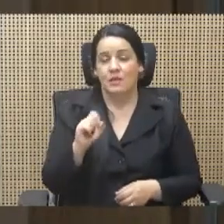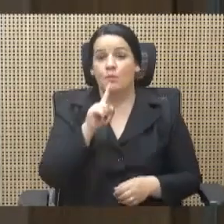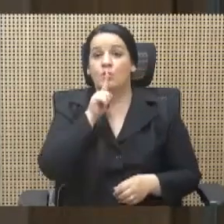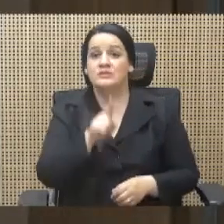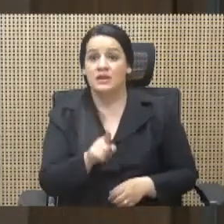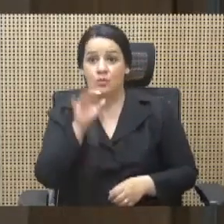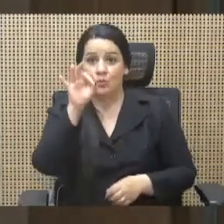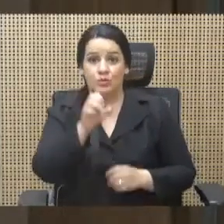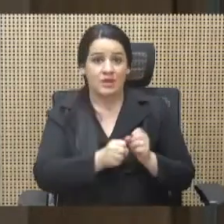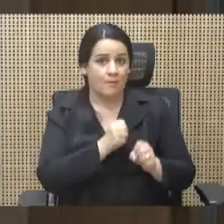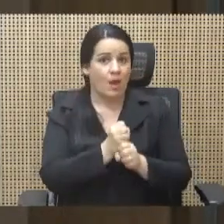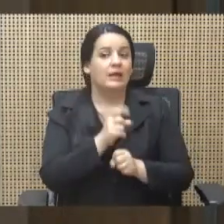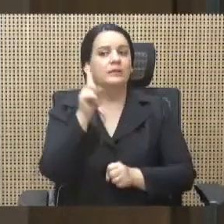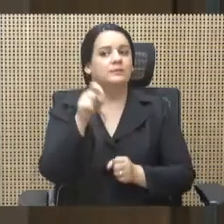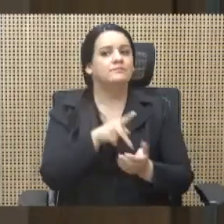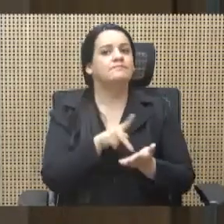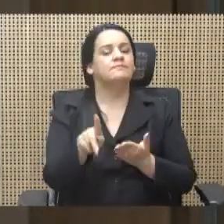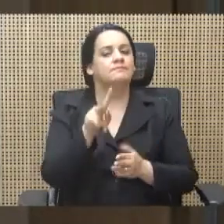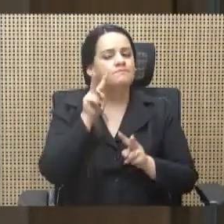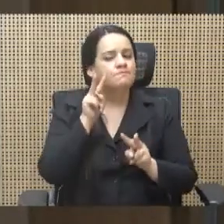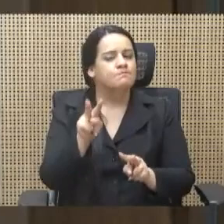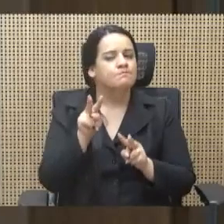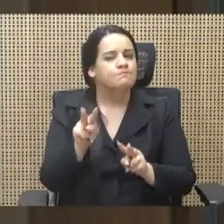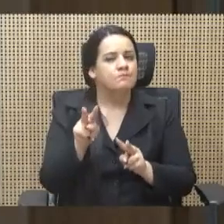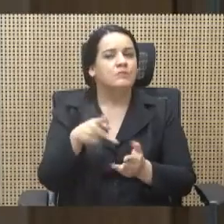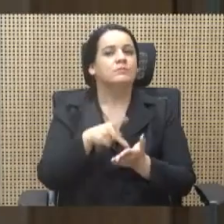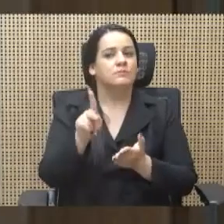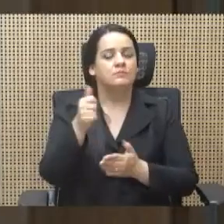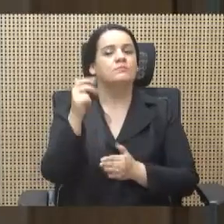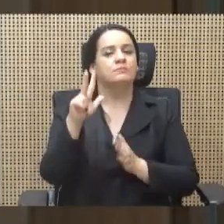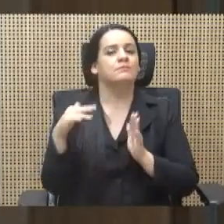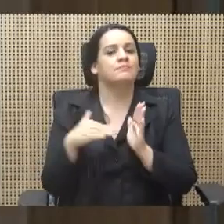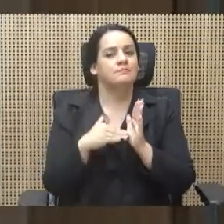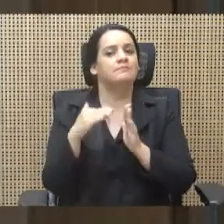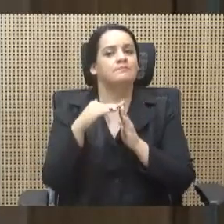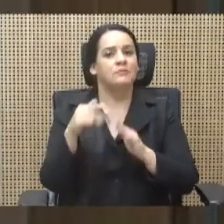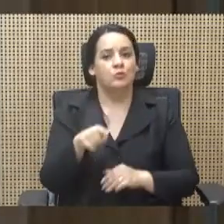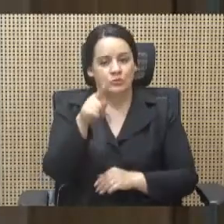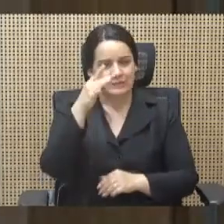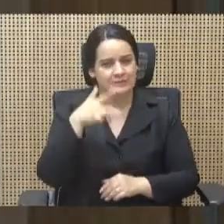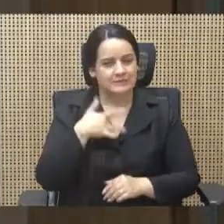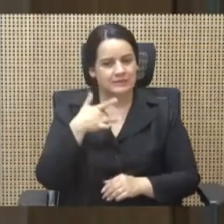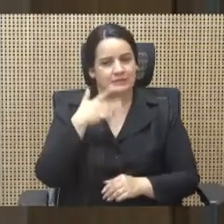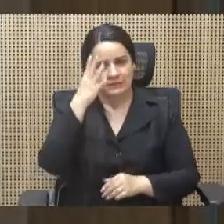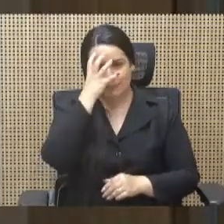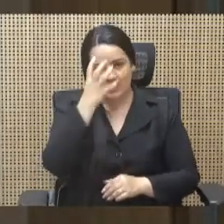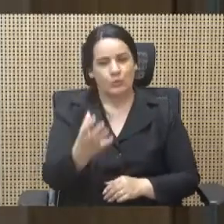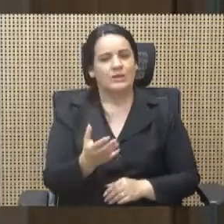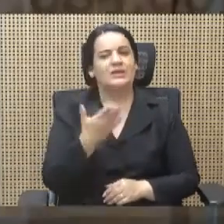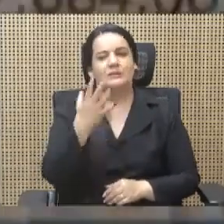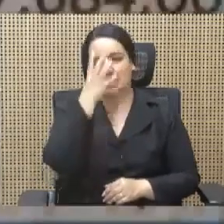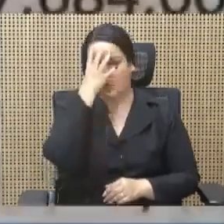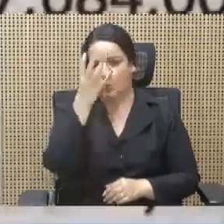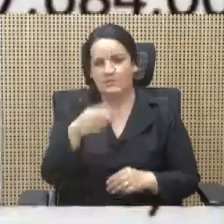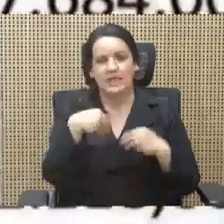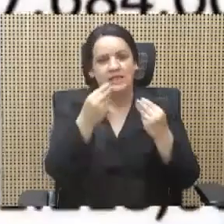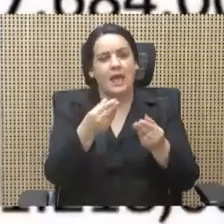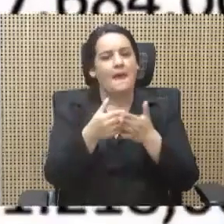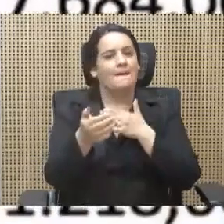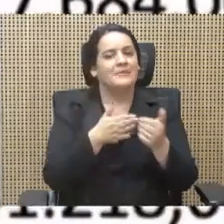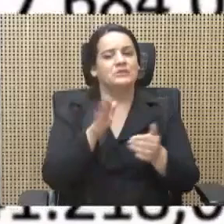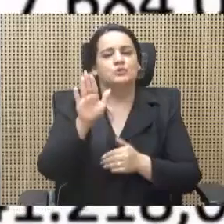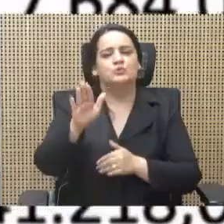vigilantes que paguen los 13 mil millones. ¿Saben lo que da vergüenza? Vergüenza da que a pesar de su persistente baja en